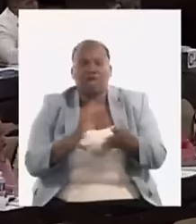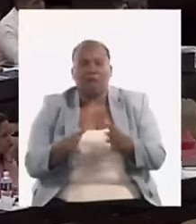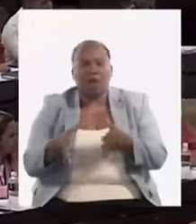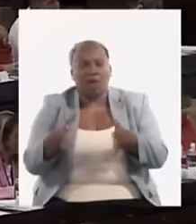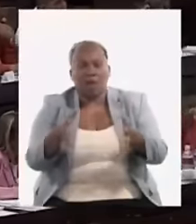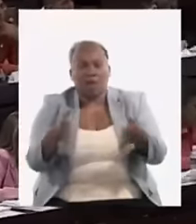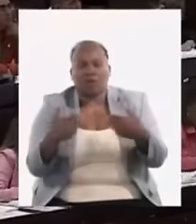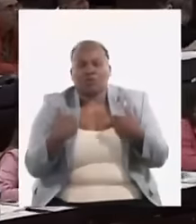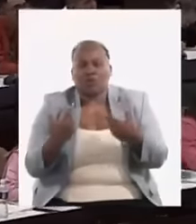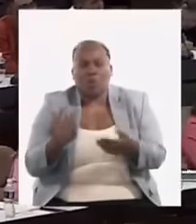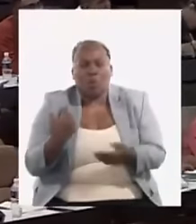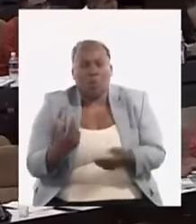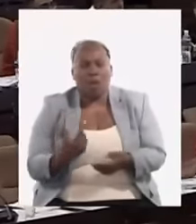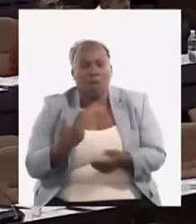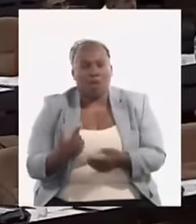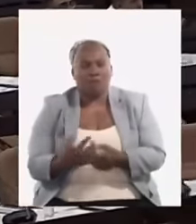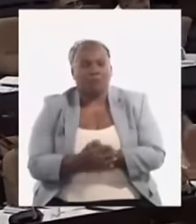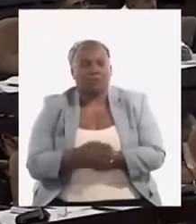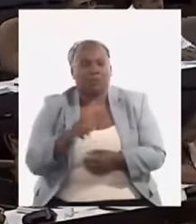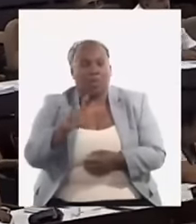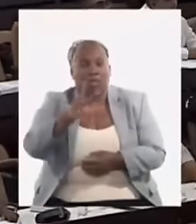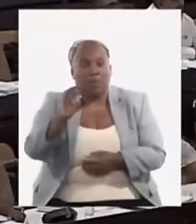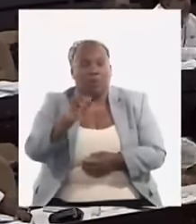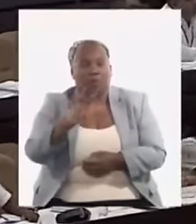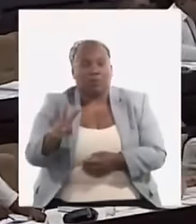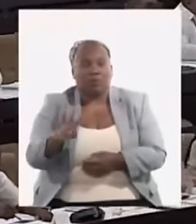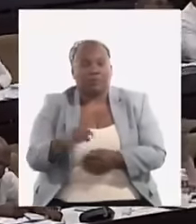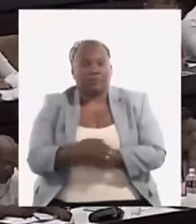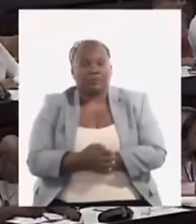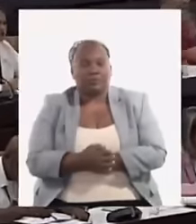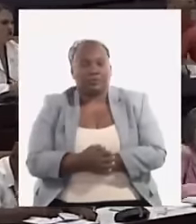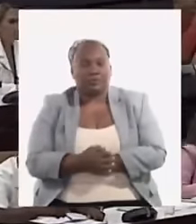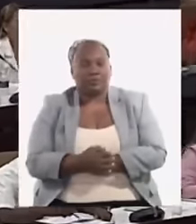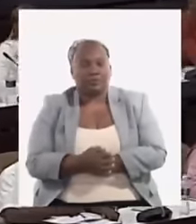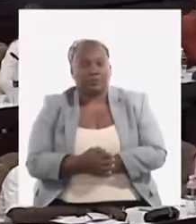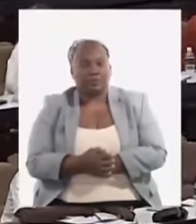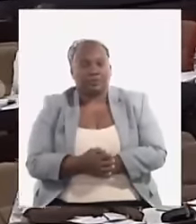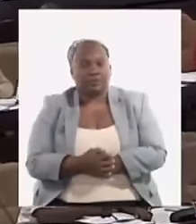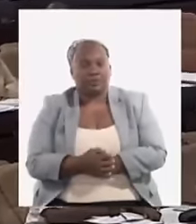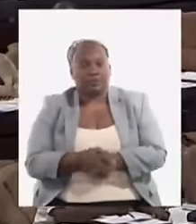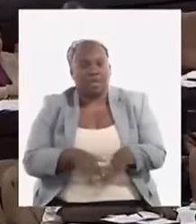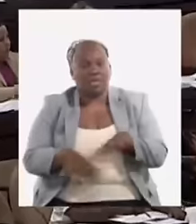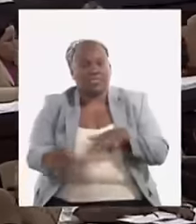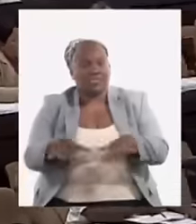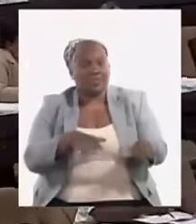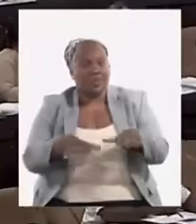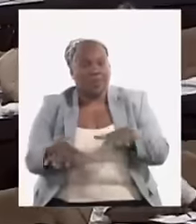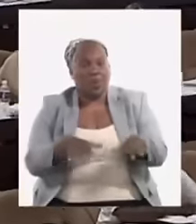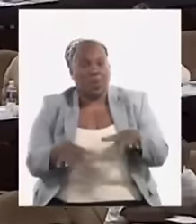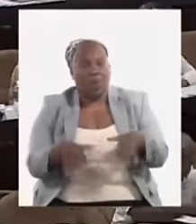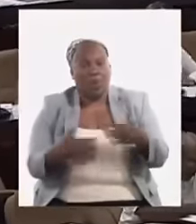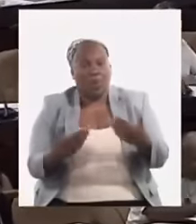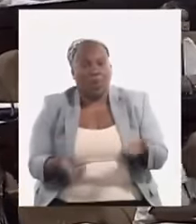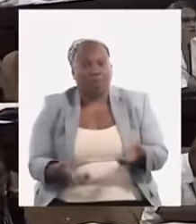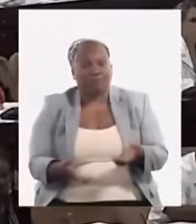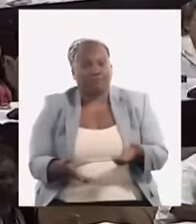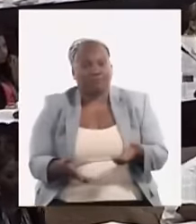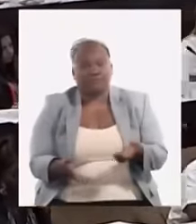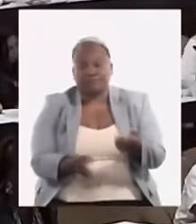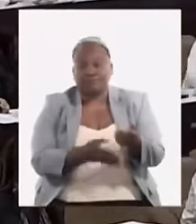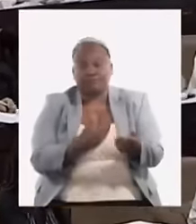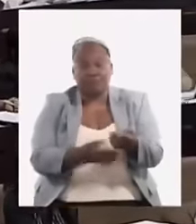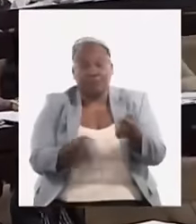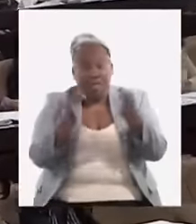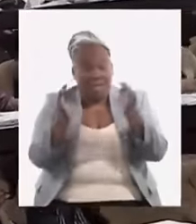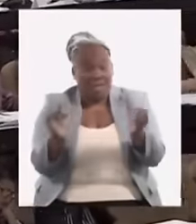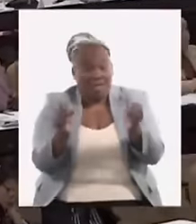seguir durante el 2024, las acciones concretas que vamos a